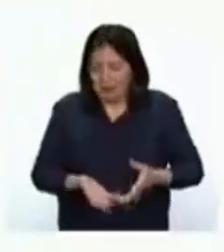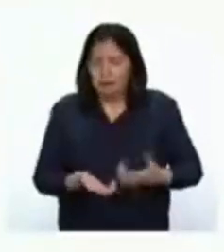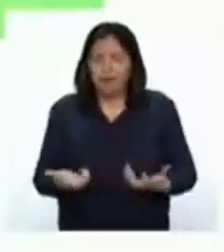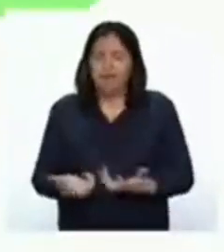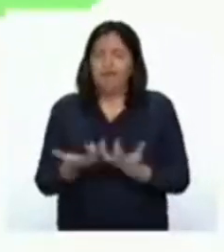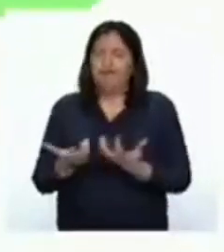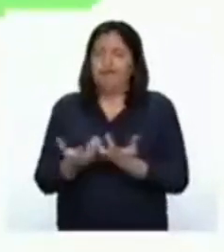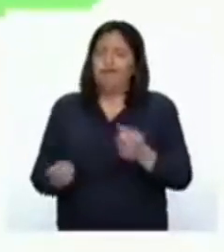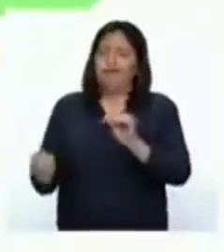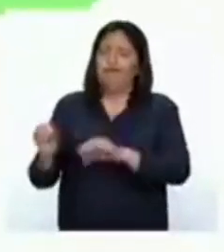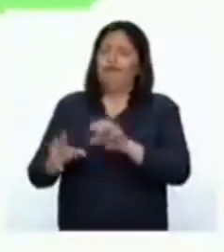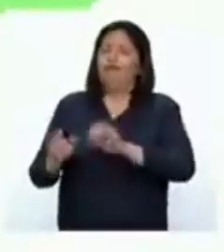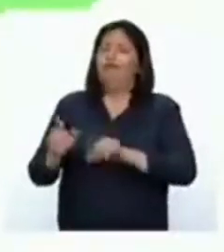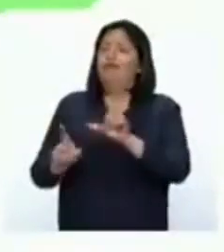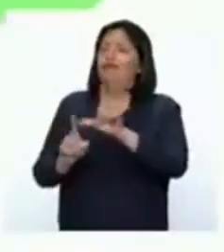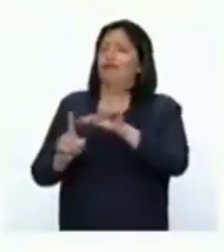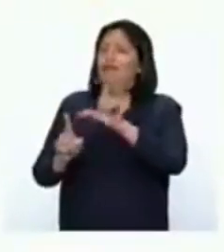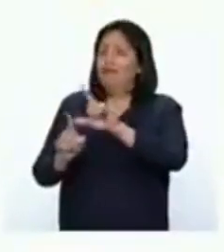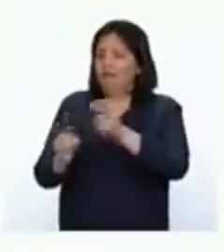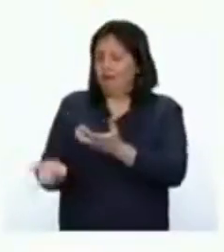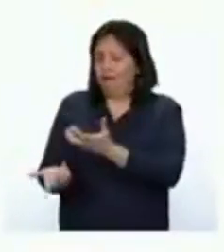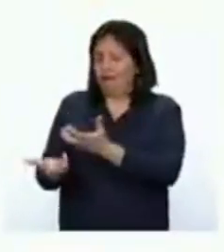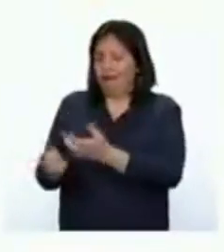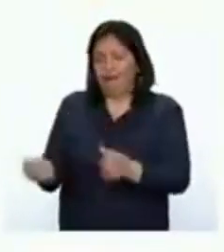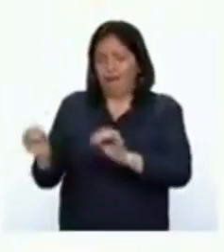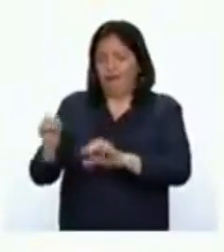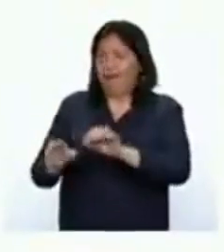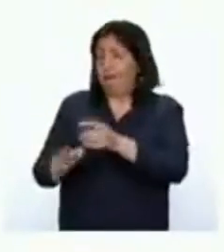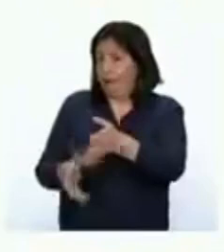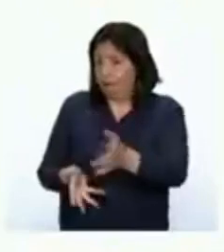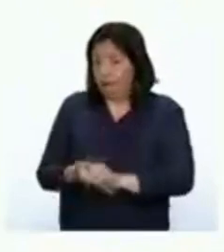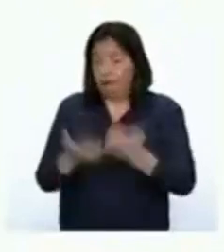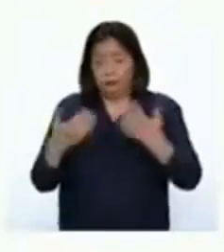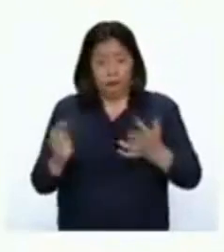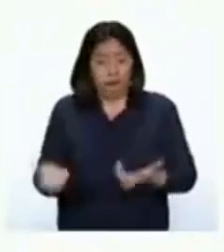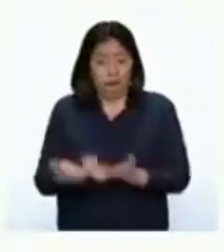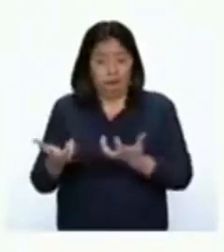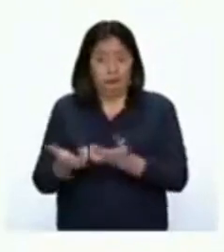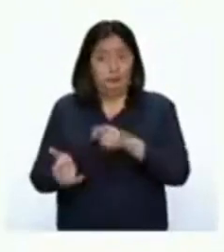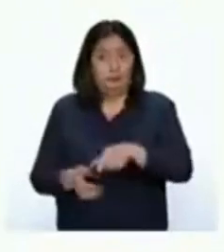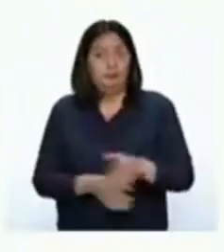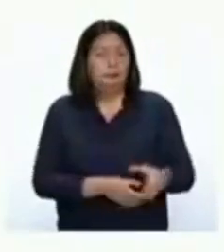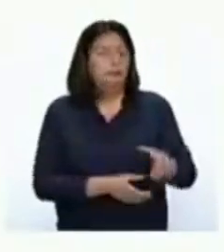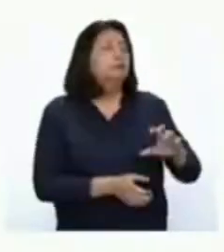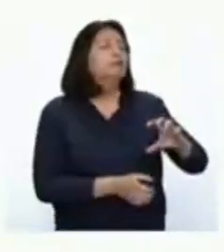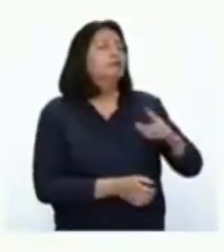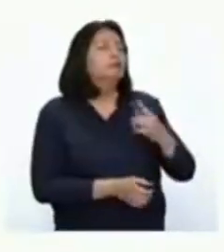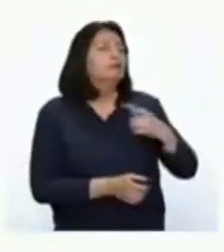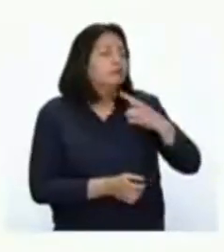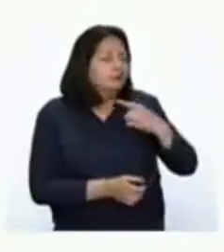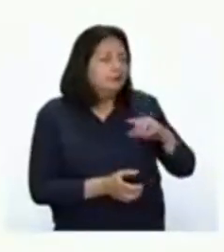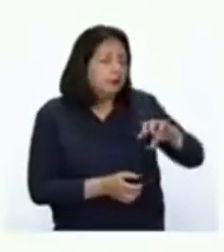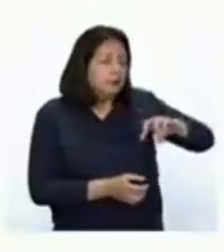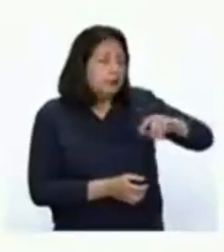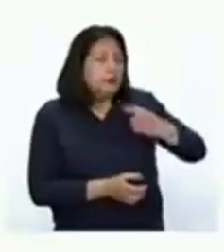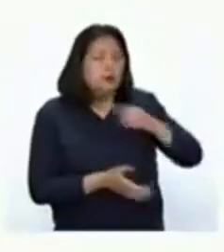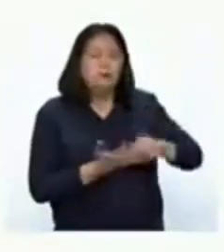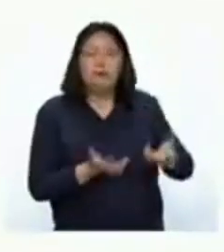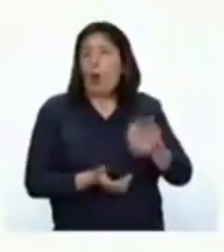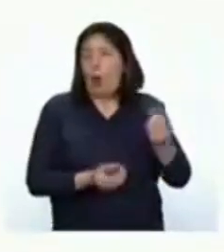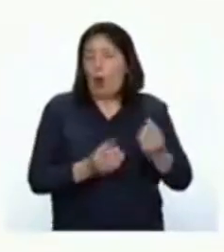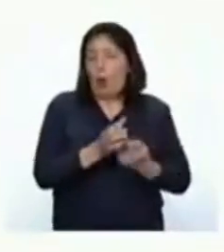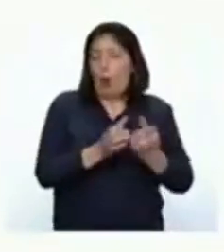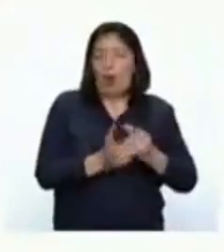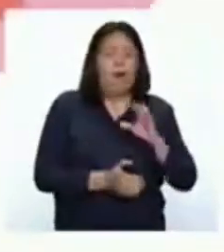rica donde agregan lentejas ancochadas. Siempre que preparan esta ensalada toman limonada o jugo de fresa para asimilar